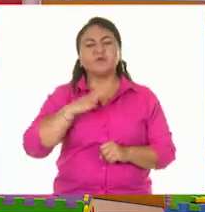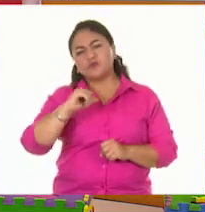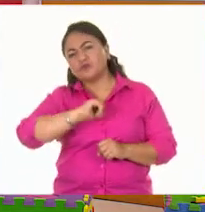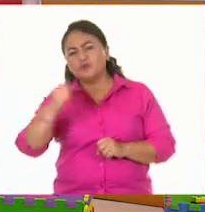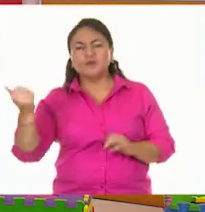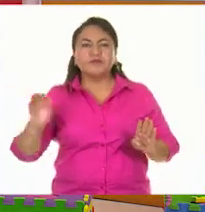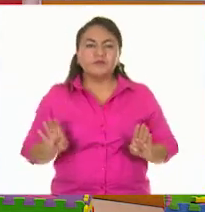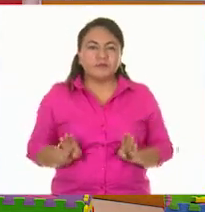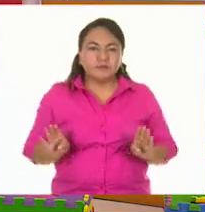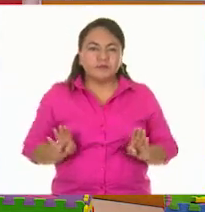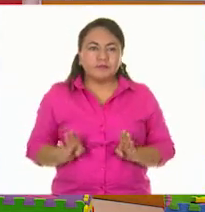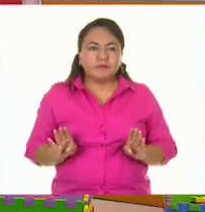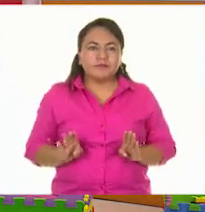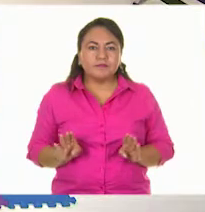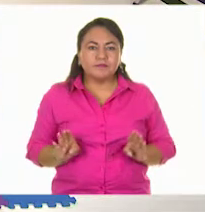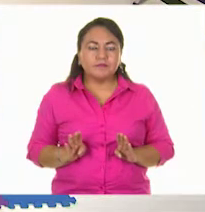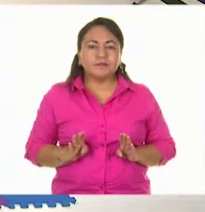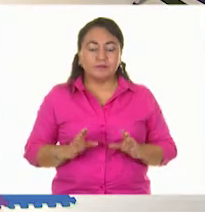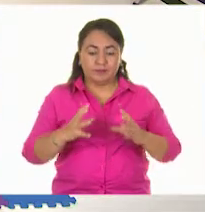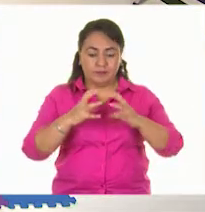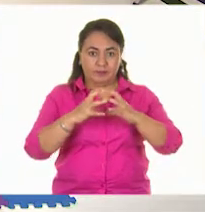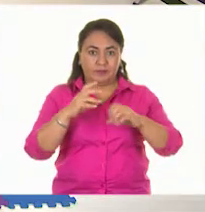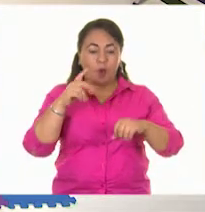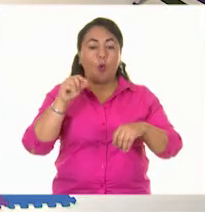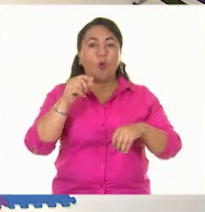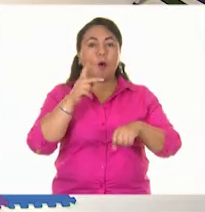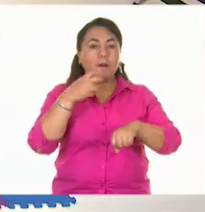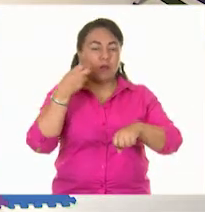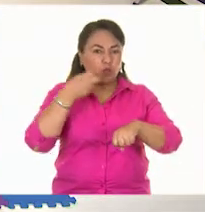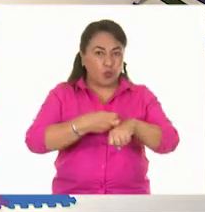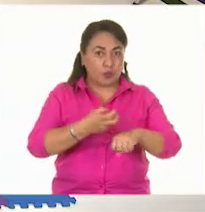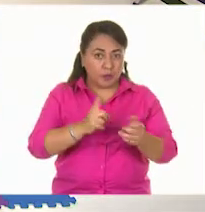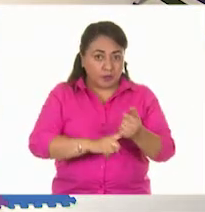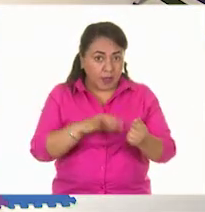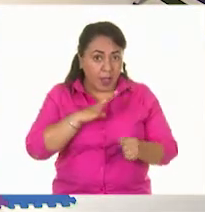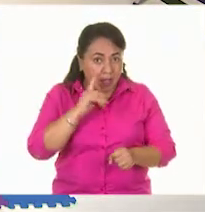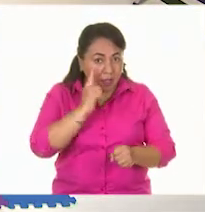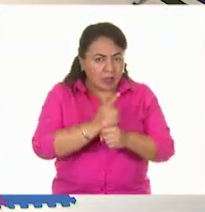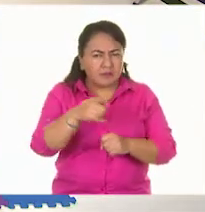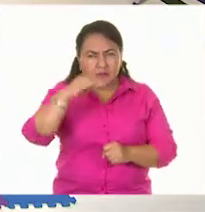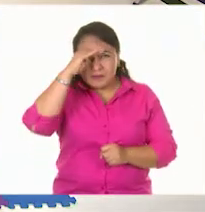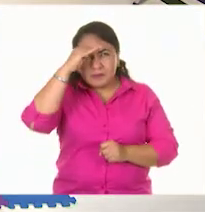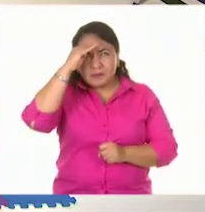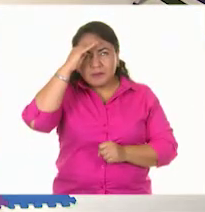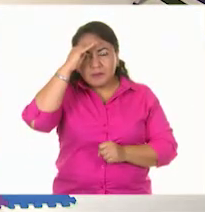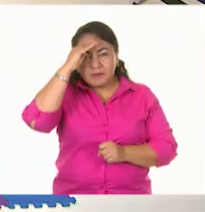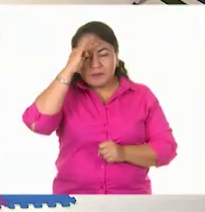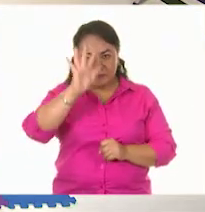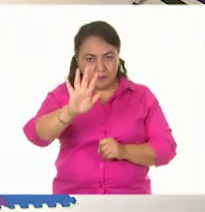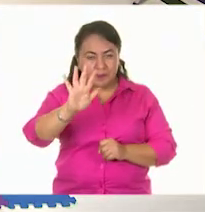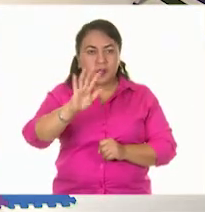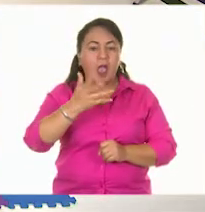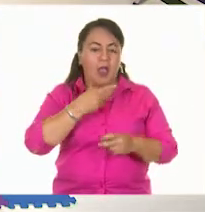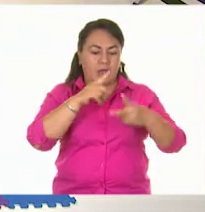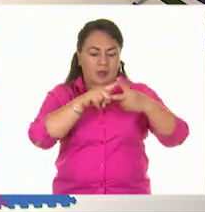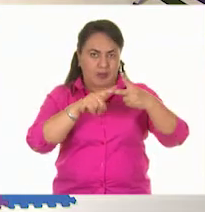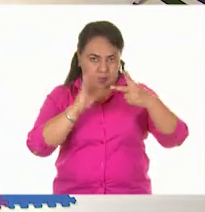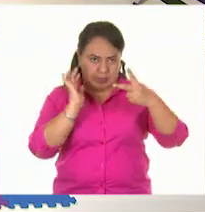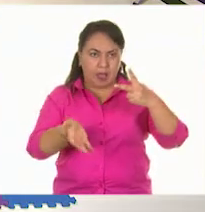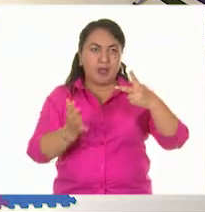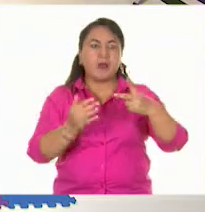característica en los sólidos que ustedes puedan identificar. Piensen en un momento. Ya tenemos dos.